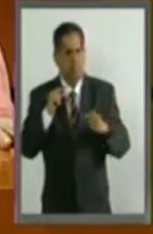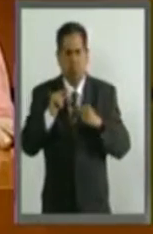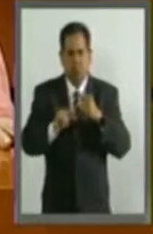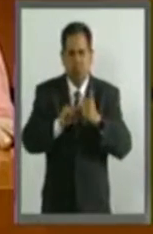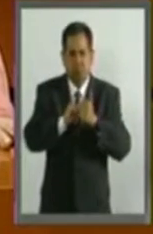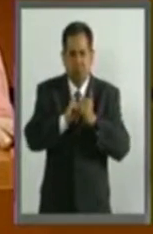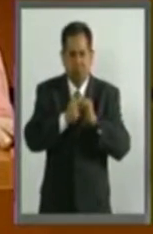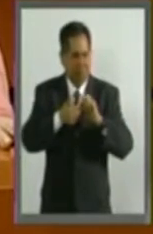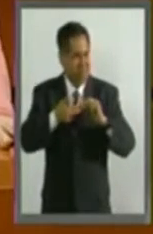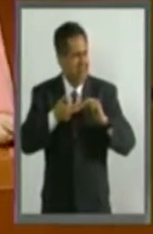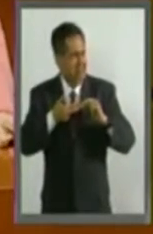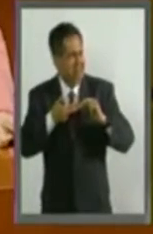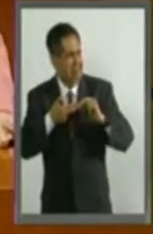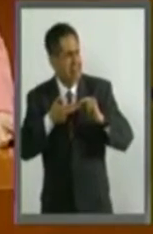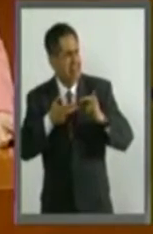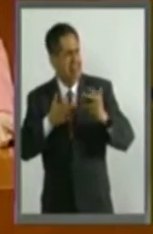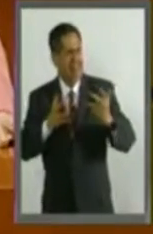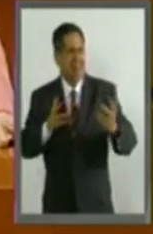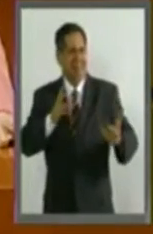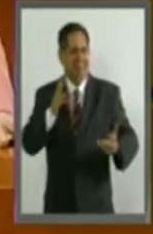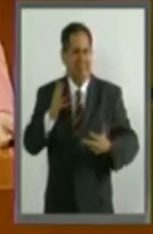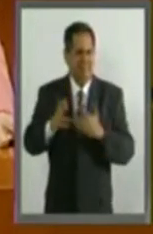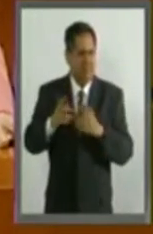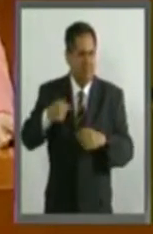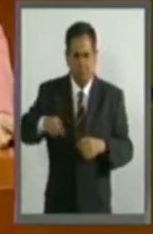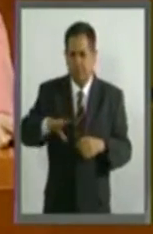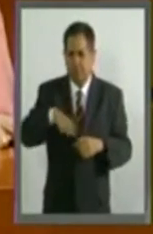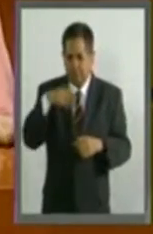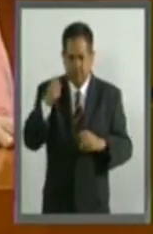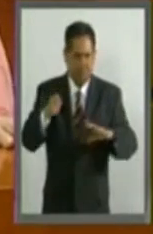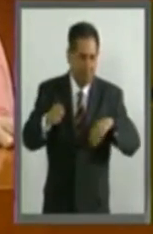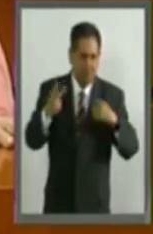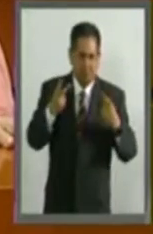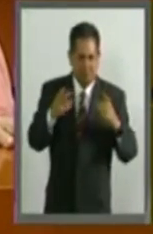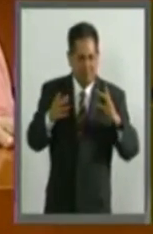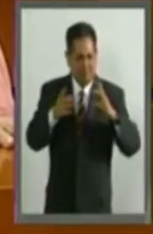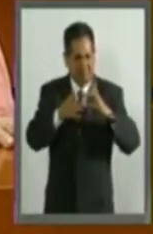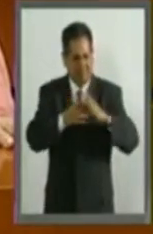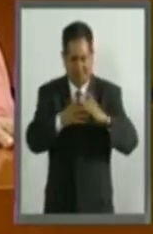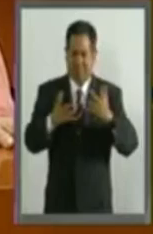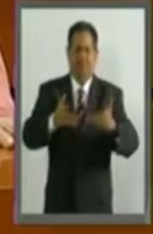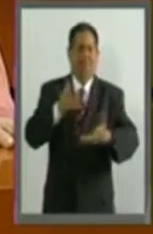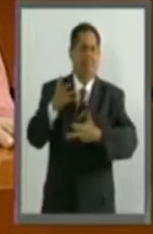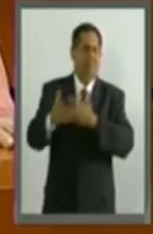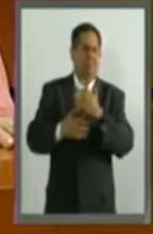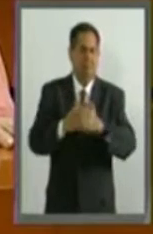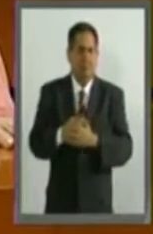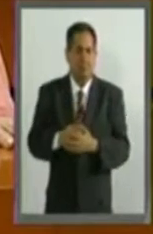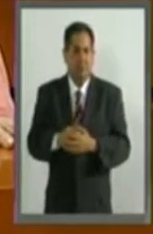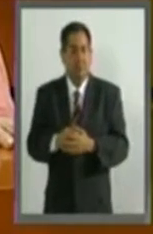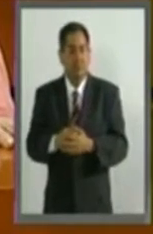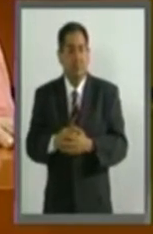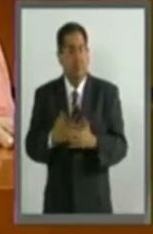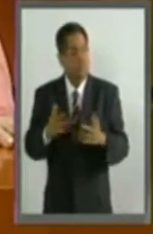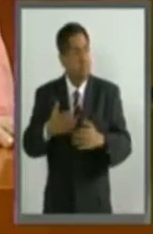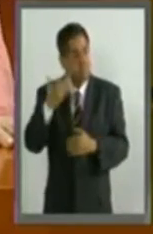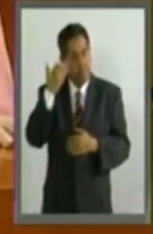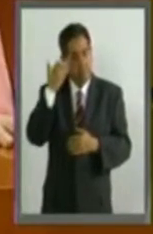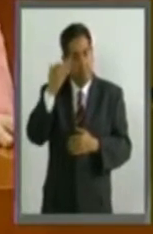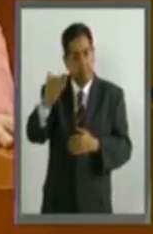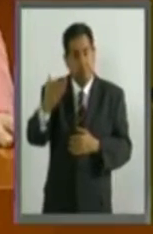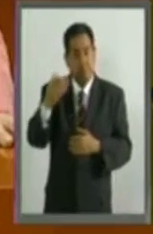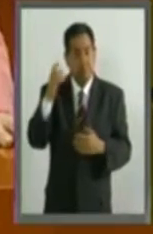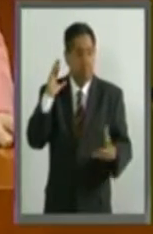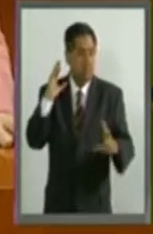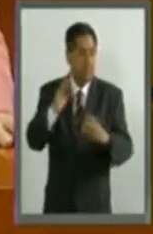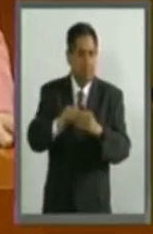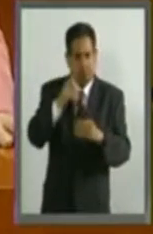largo de su historia con un enorme esfuerzo de los dos países. En todo ese tiempo, México ha sido, y aquí se ha